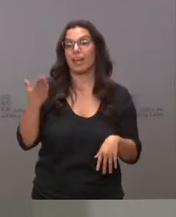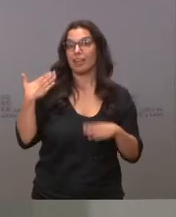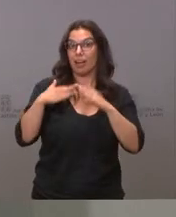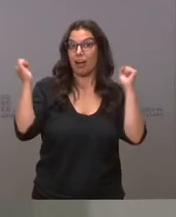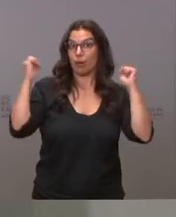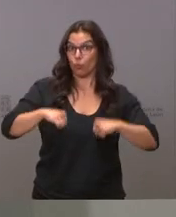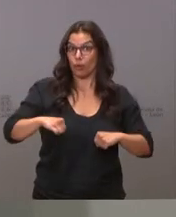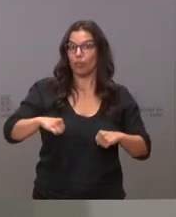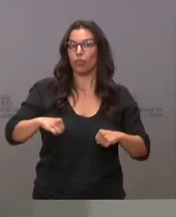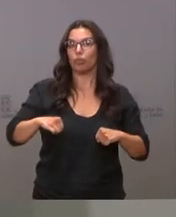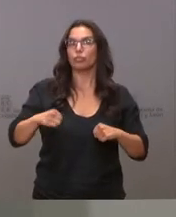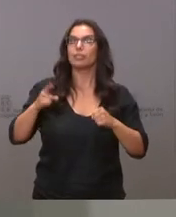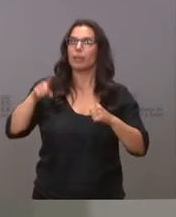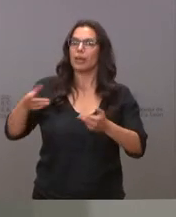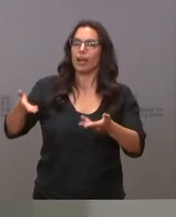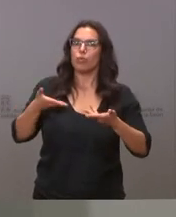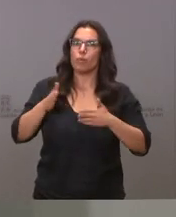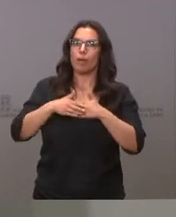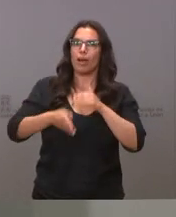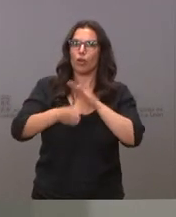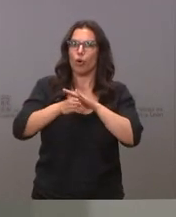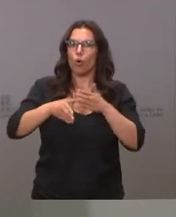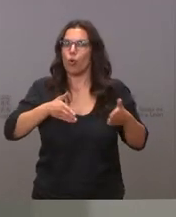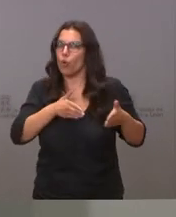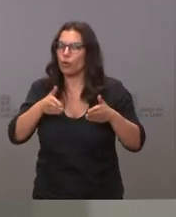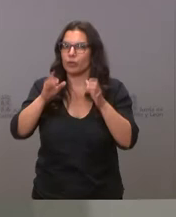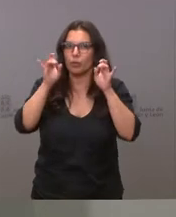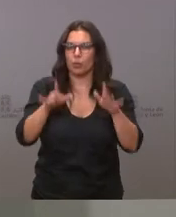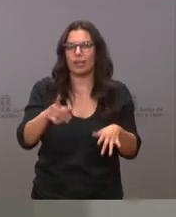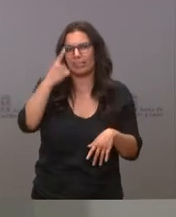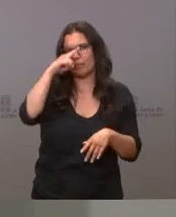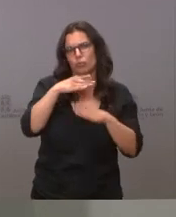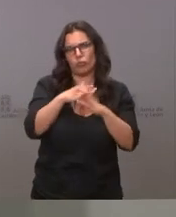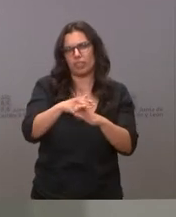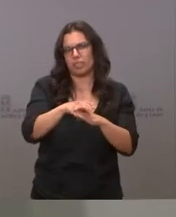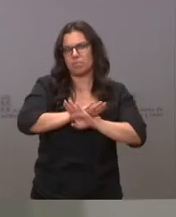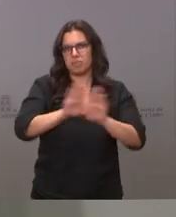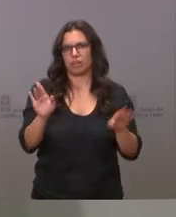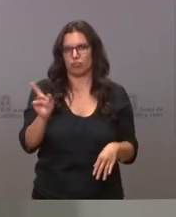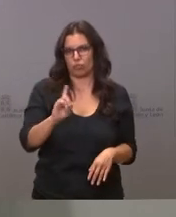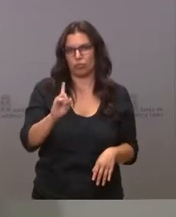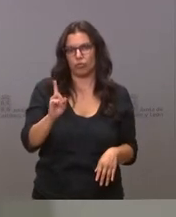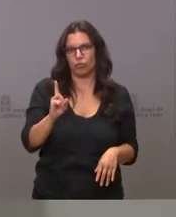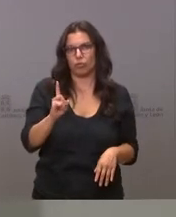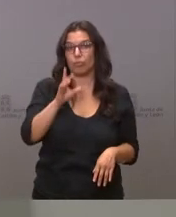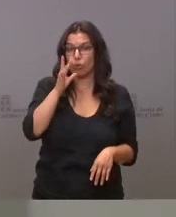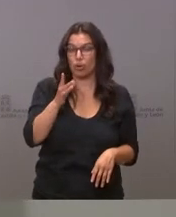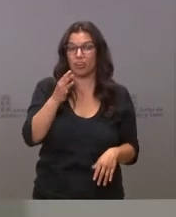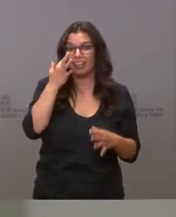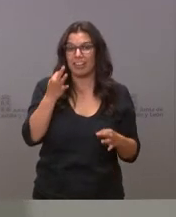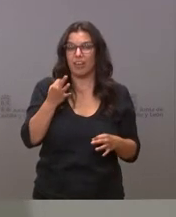nos ayuden a continuar por este camino, porque sabemos que no es suficiente. Cada una de las 160.000 personas